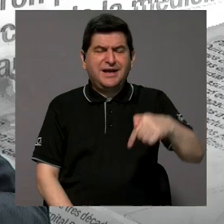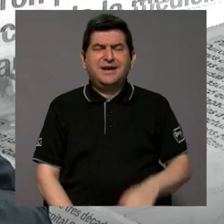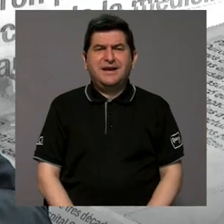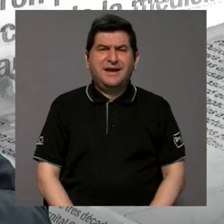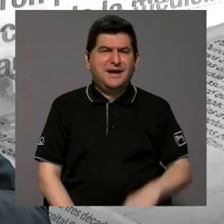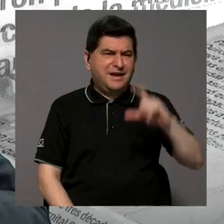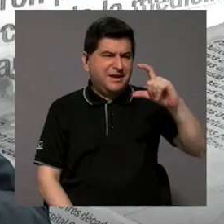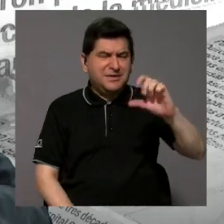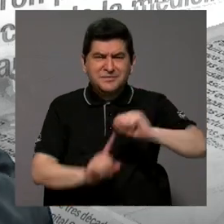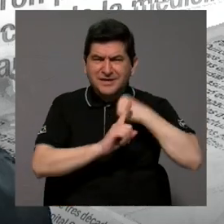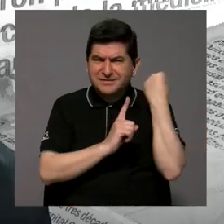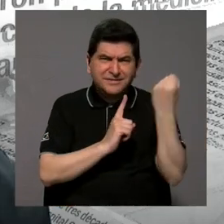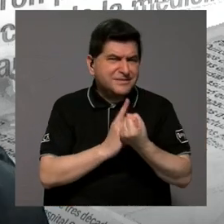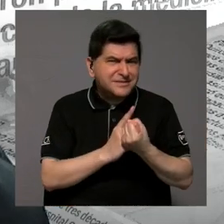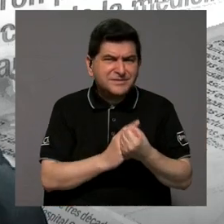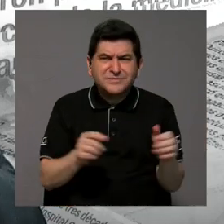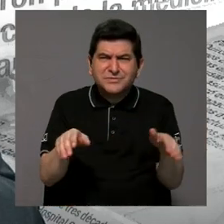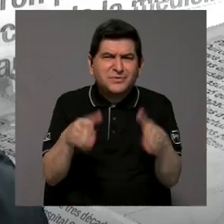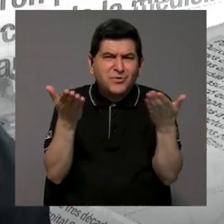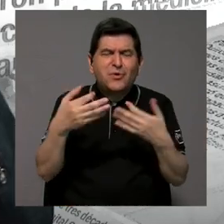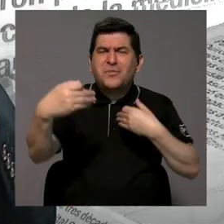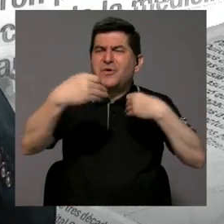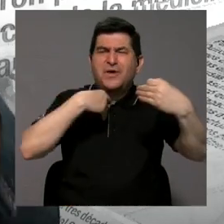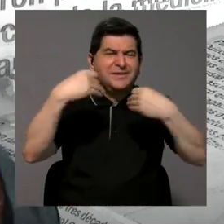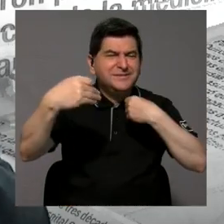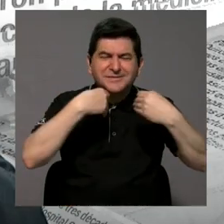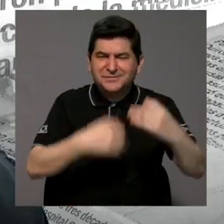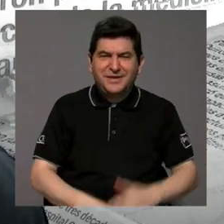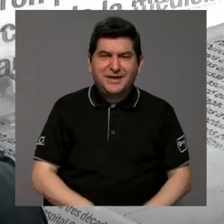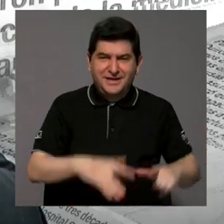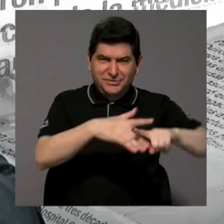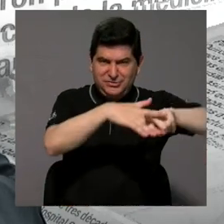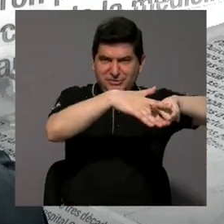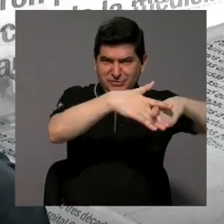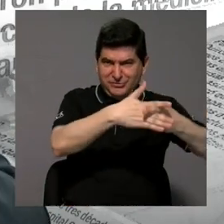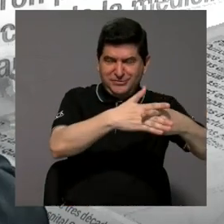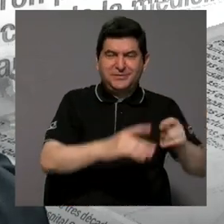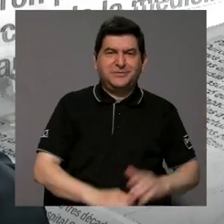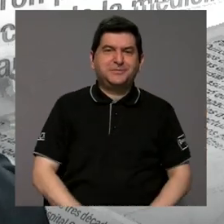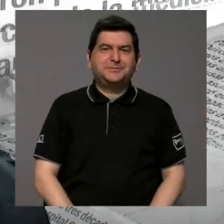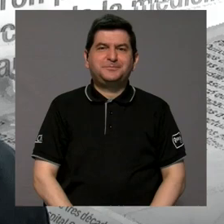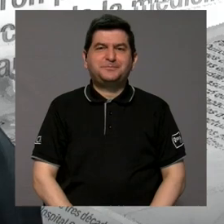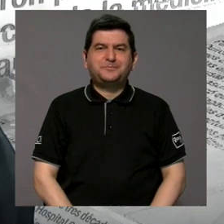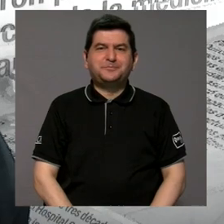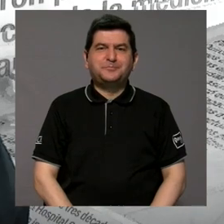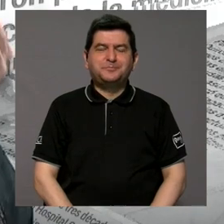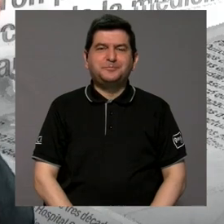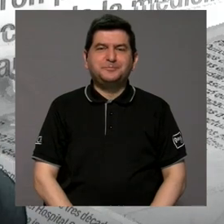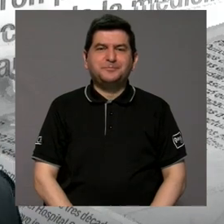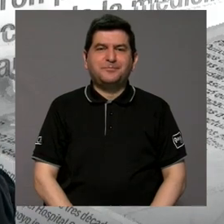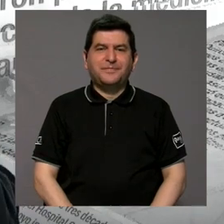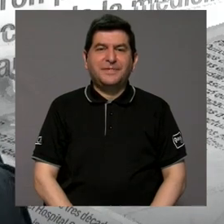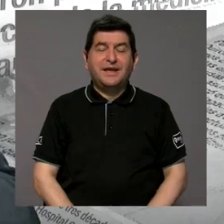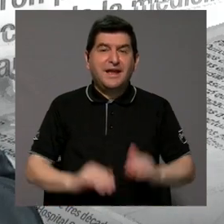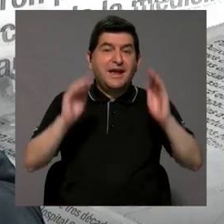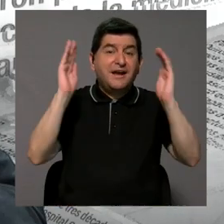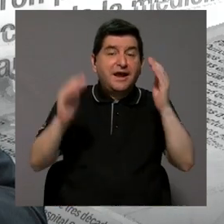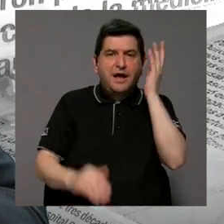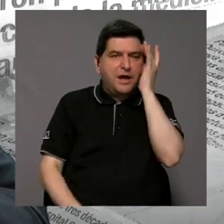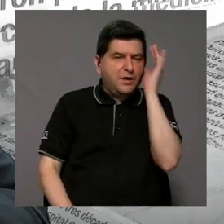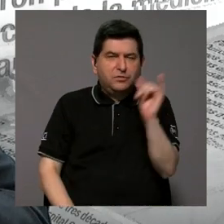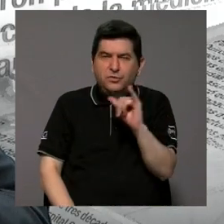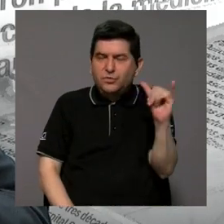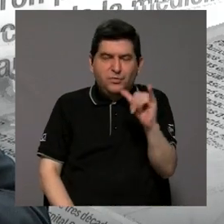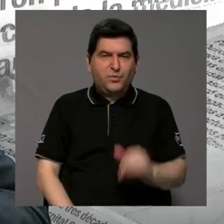baterías? Cuéntenos ustedes, para dar inicio, cuál es esa gran preocupación también